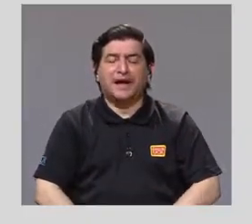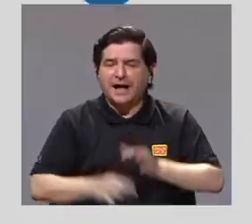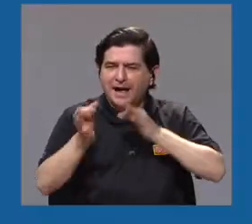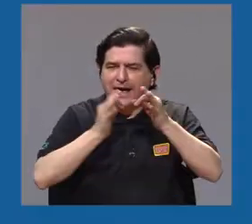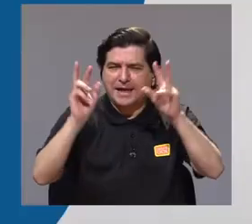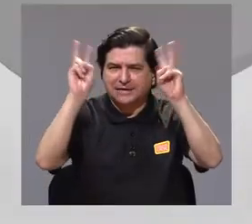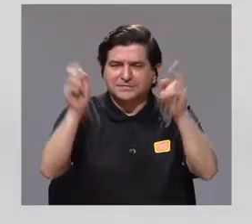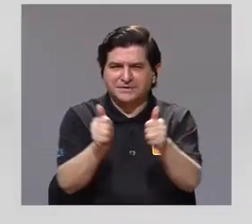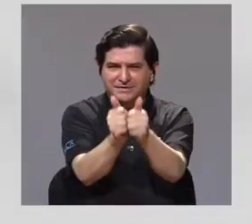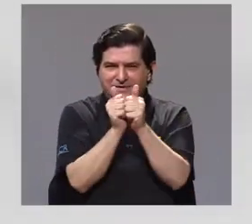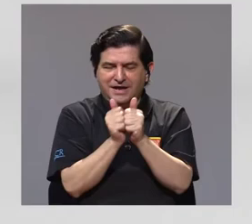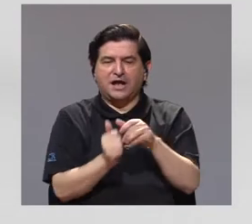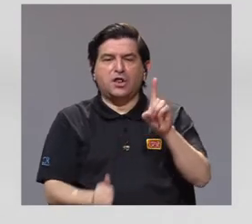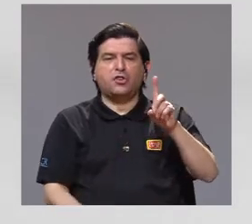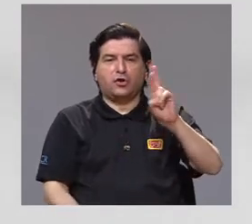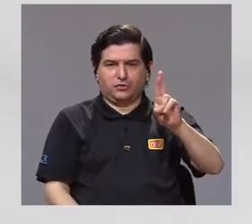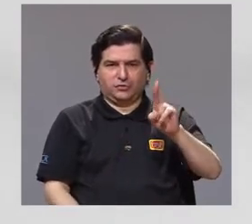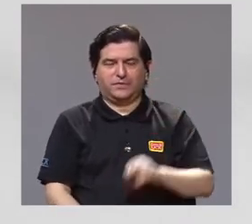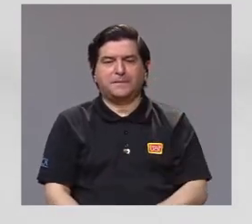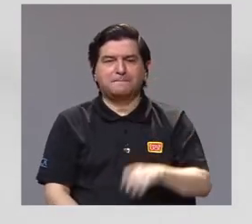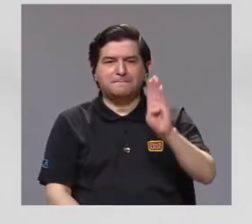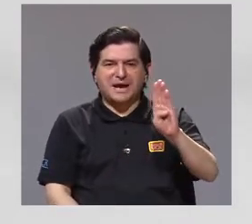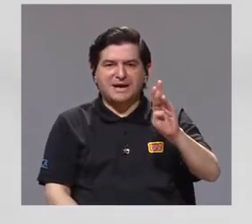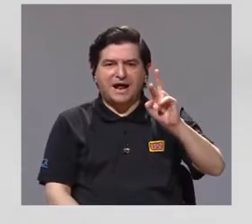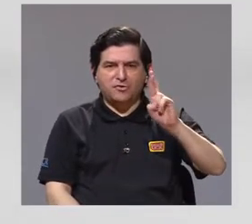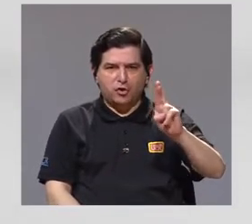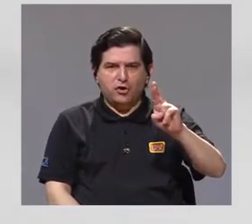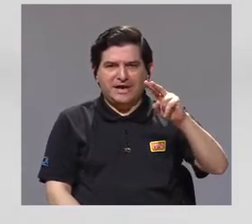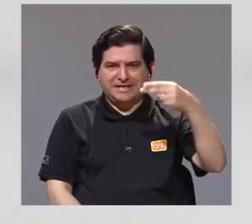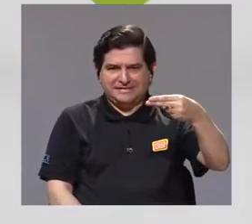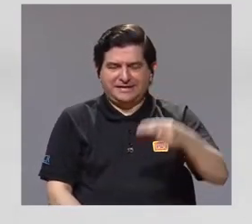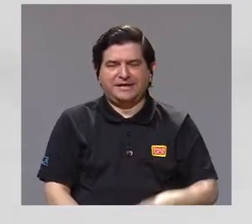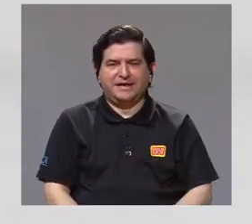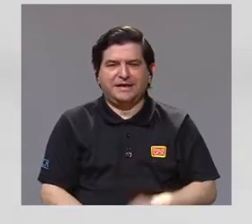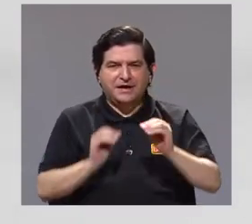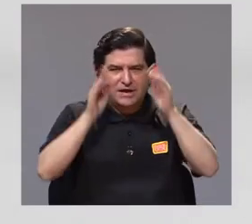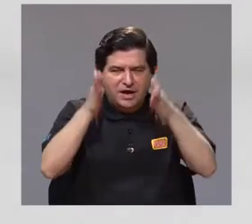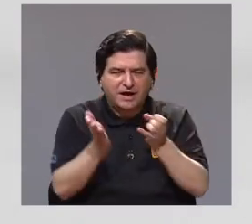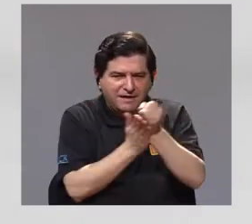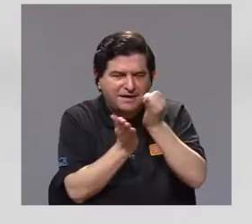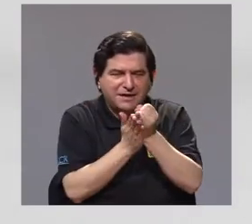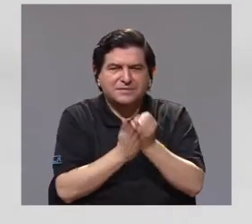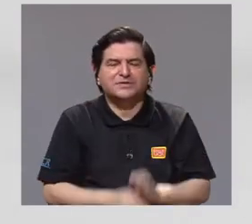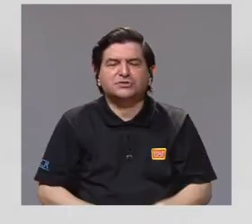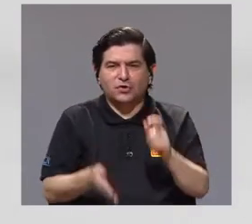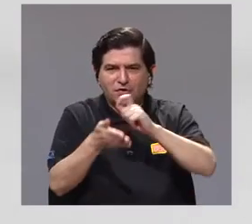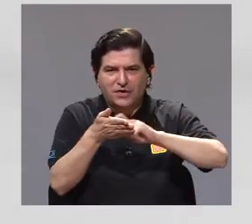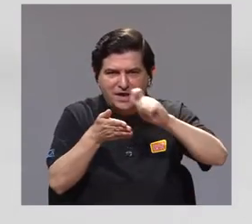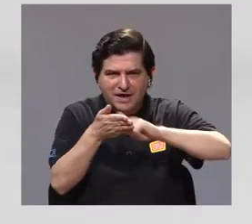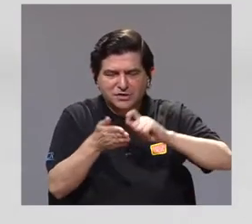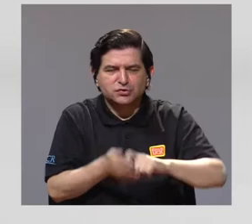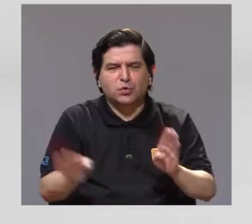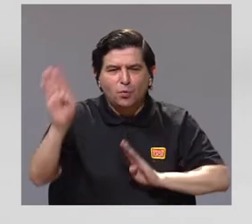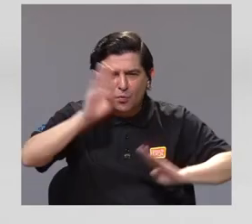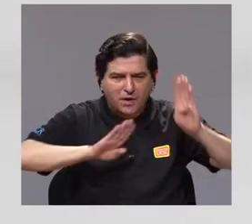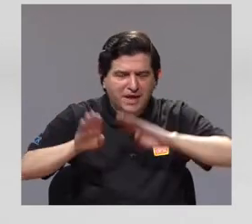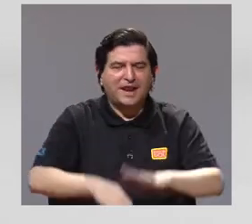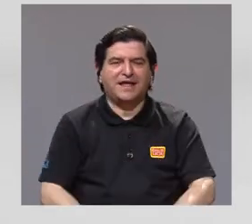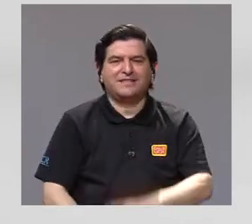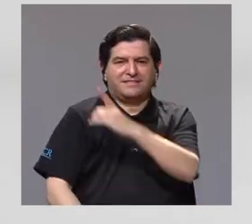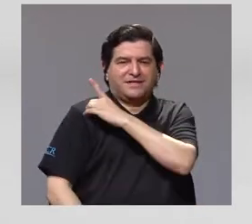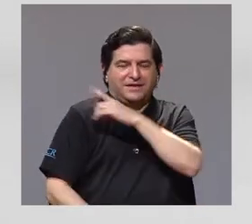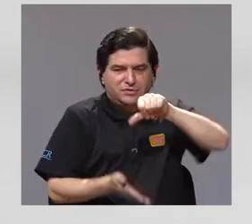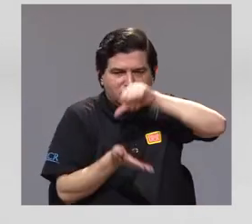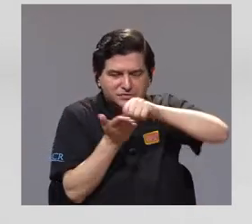Para ampliar este tema nos acompaña el Dr. Bernal Rodríguez Herrera, profesor e investigador de la Escuela de Biología